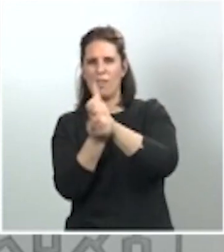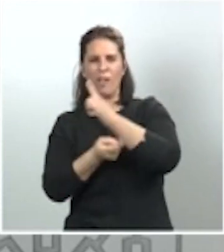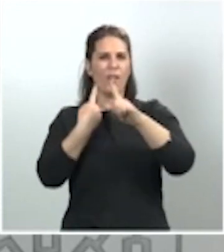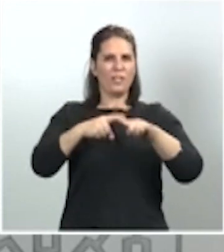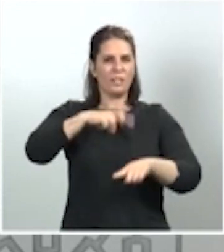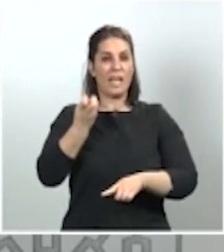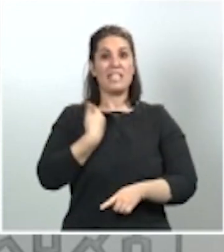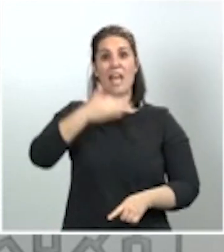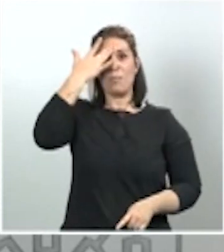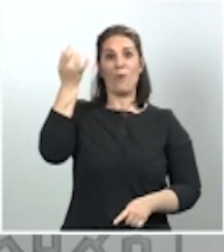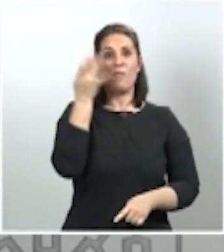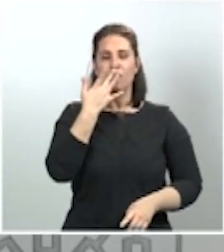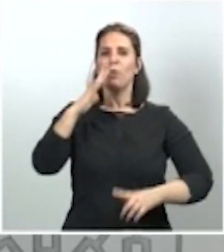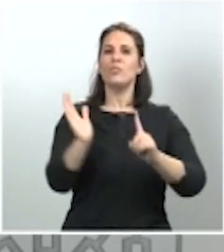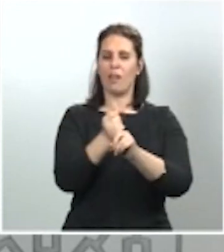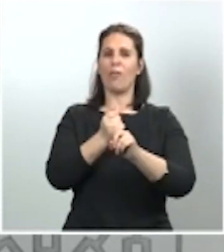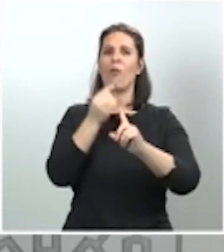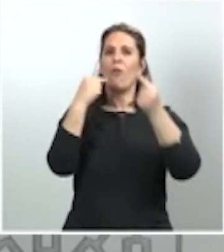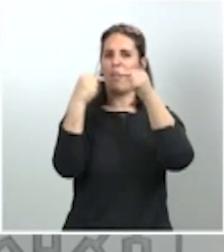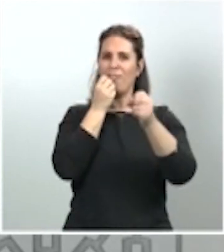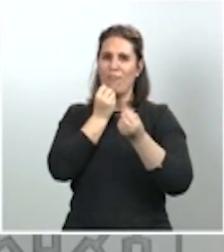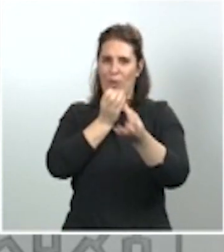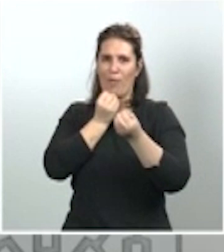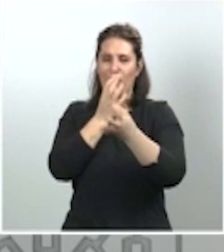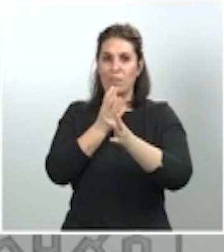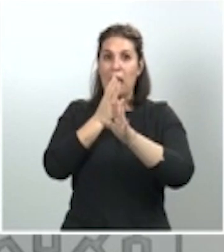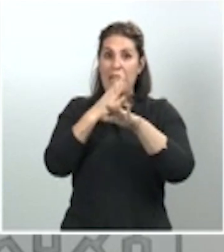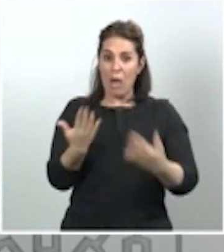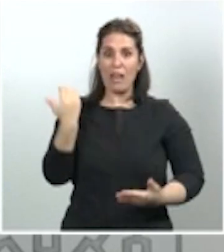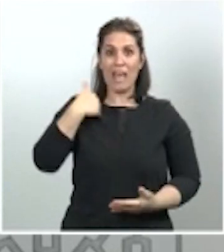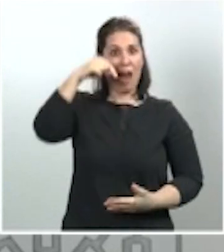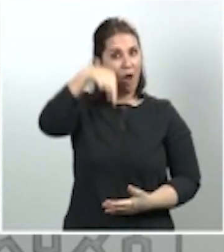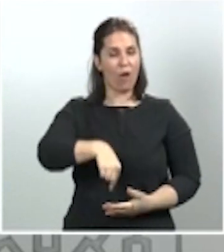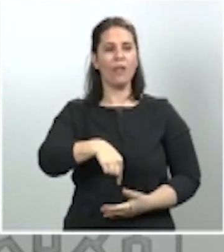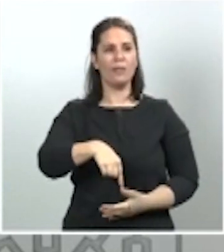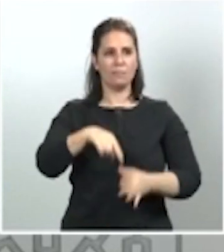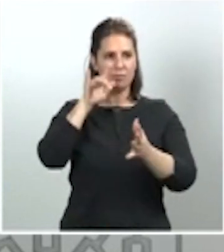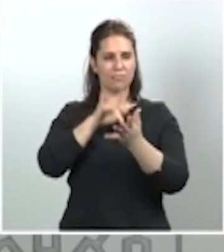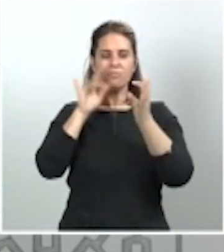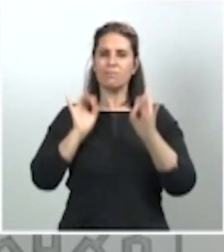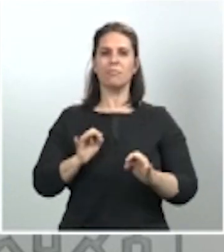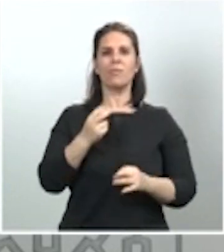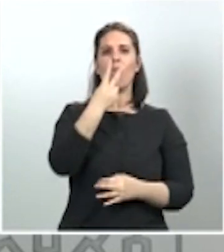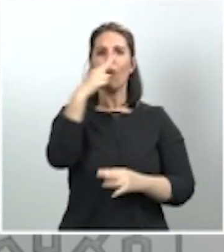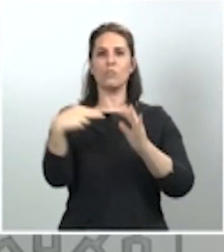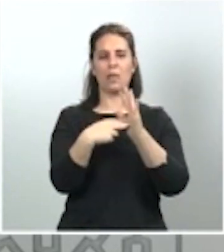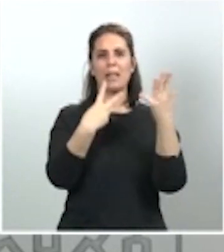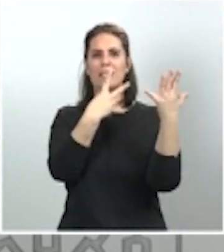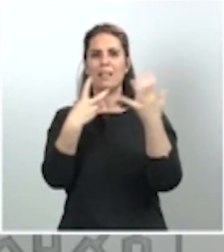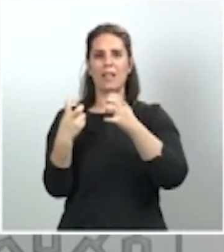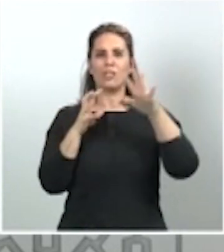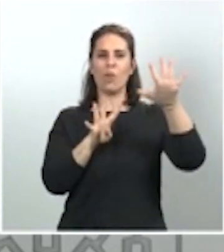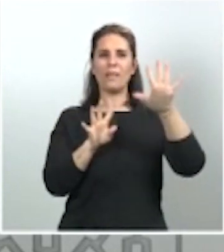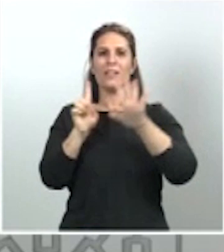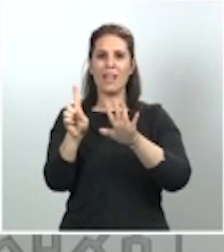corregir esa información y podemos decir que hoy tenemos un total de 2.796 casos